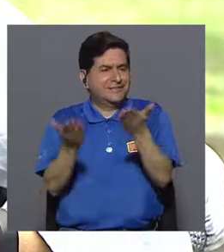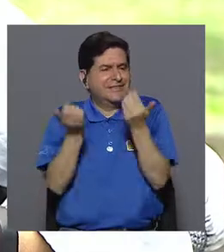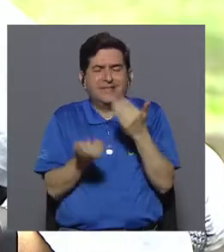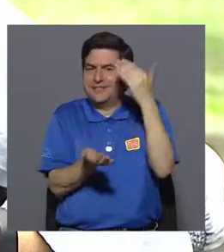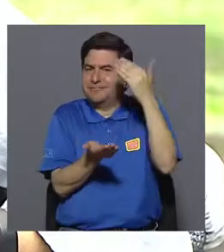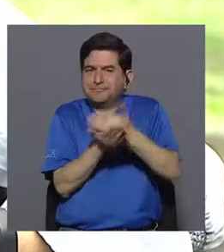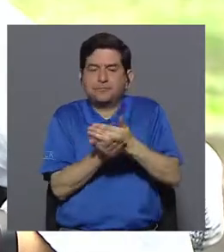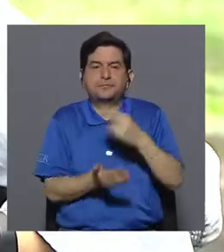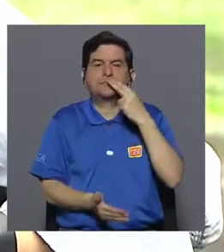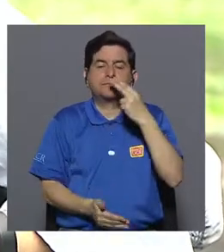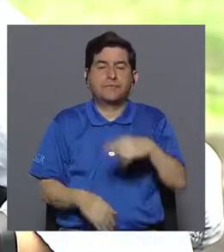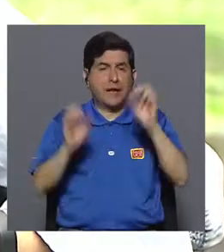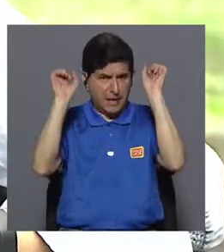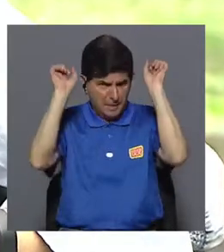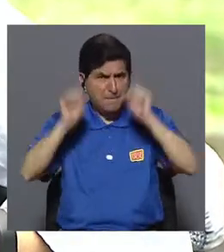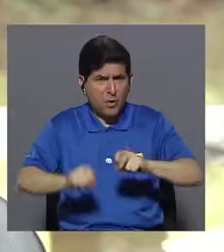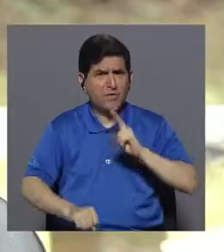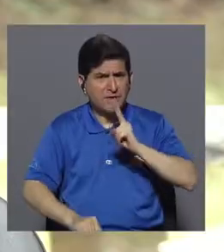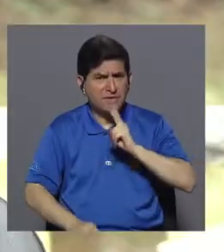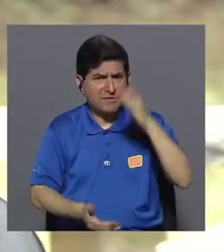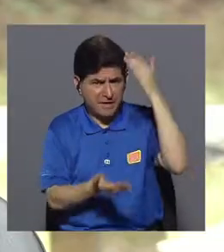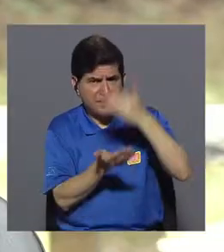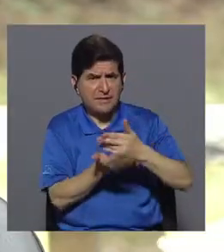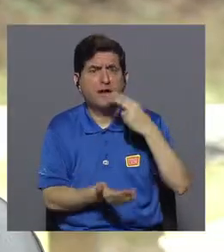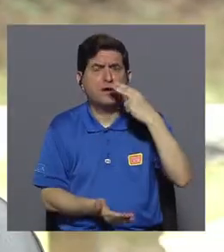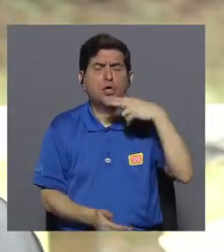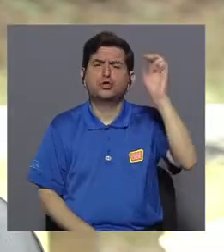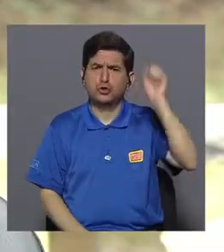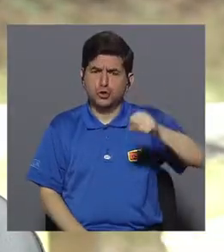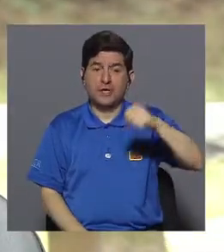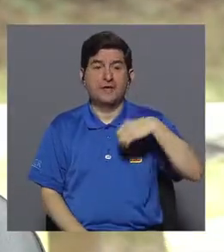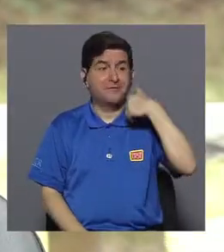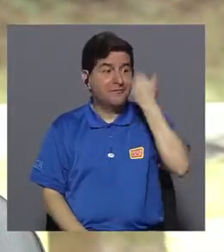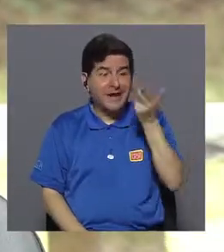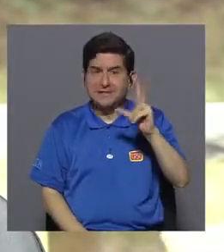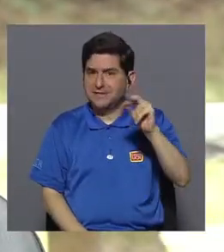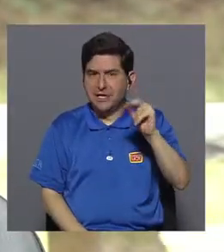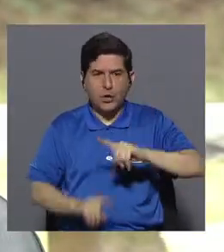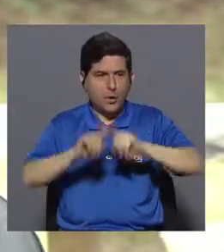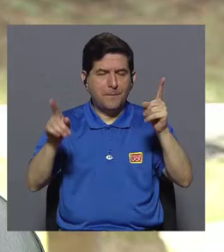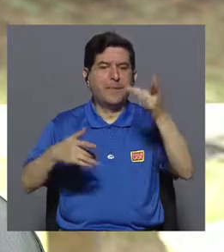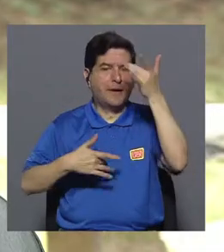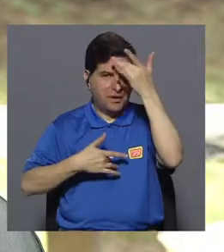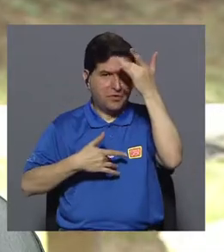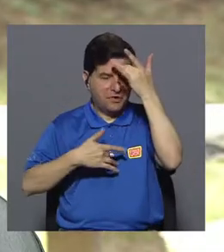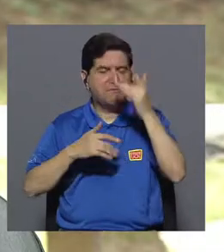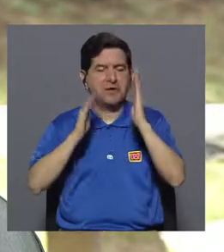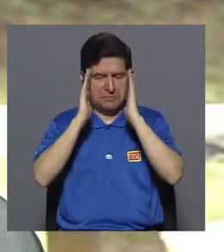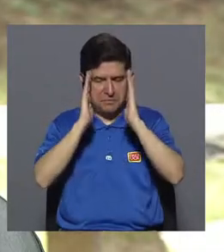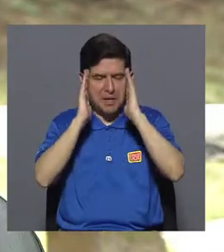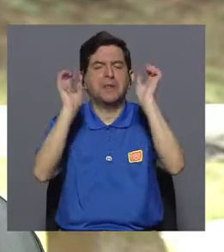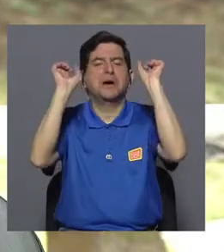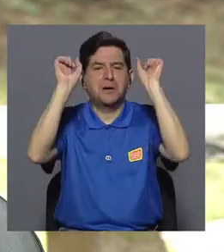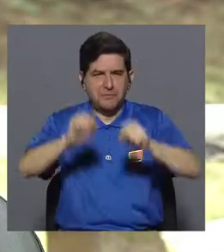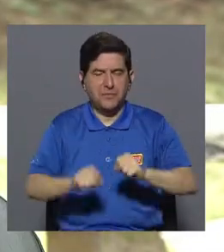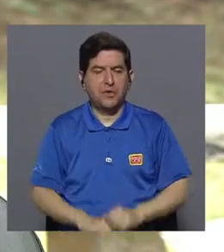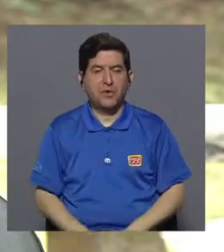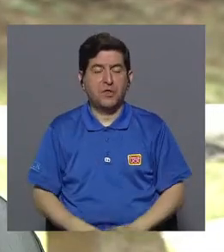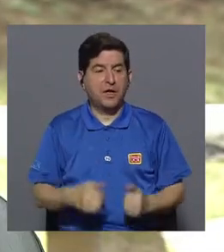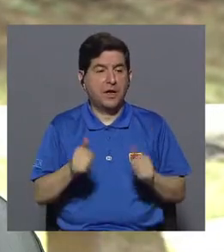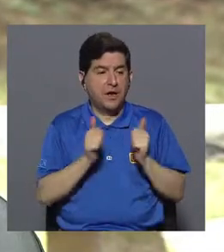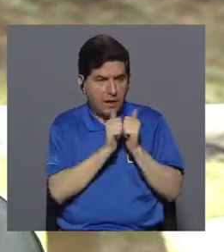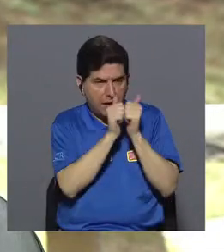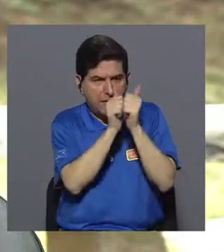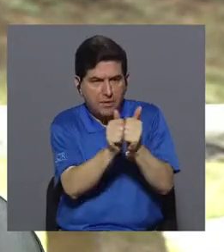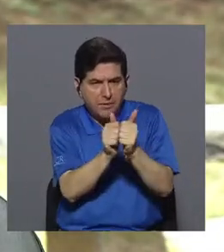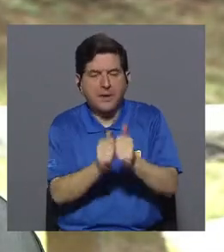posible dejar de fumar? Claro que sí. No es fácil, pero sí es una enfermedad tratable. Sí se les puede dar a ellos todo el acompañamiento